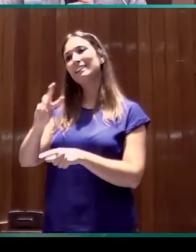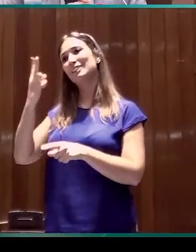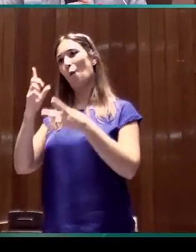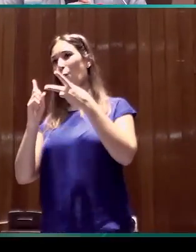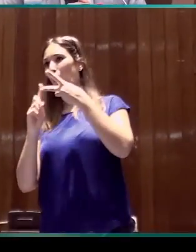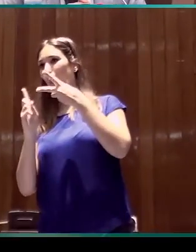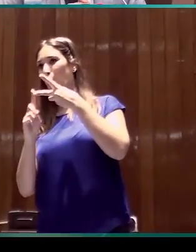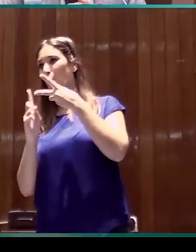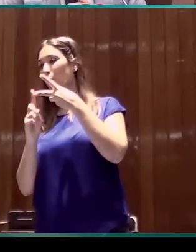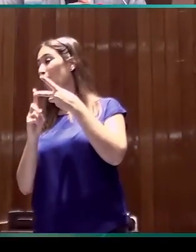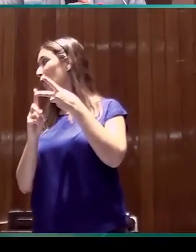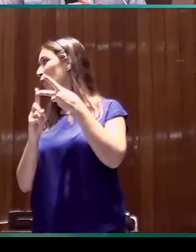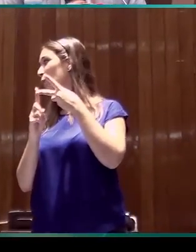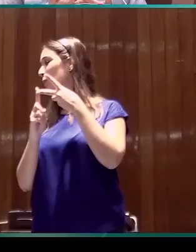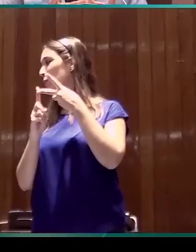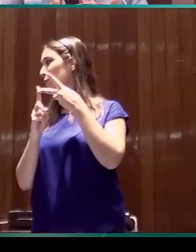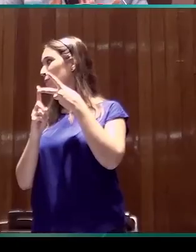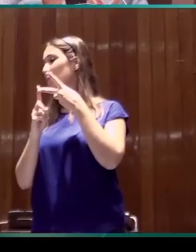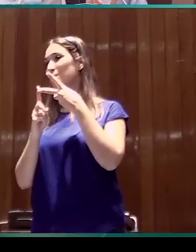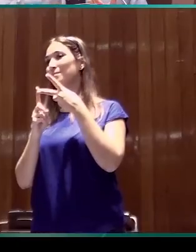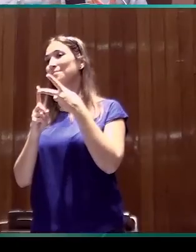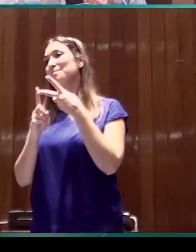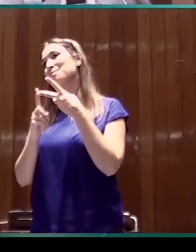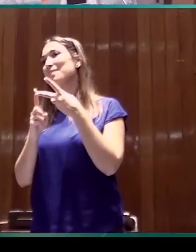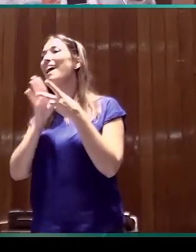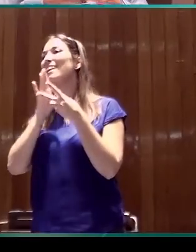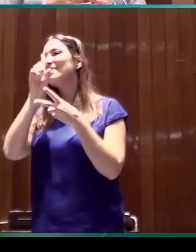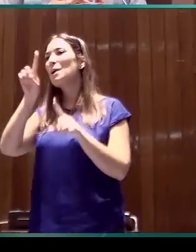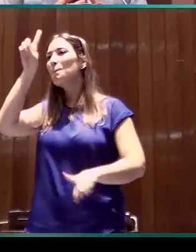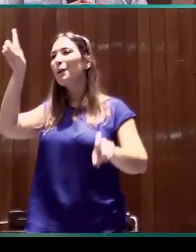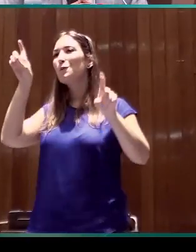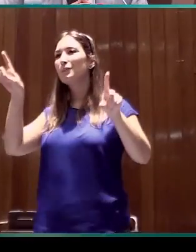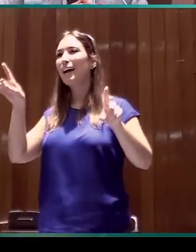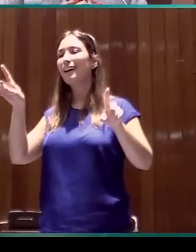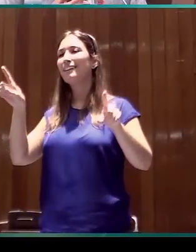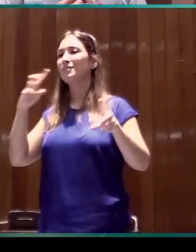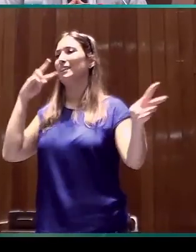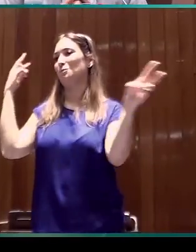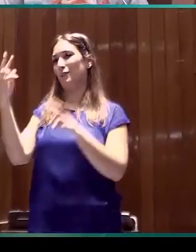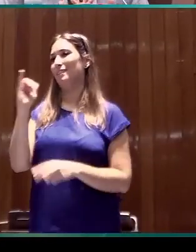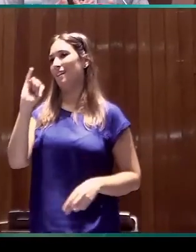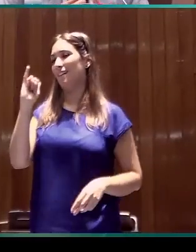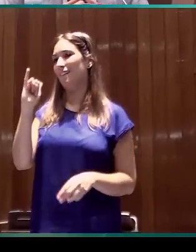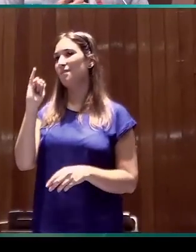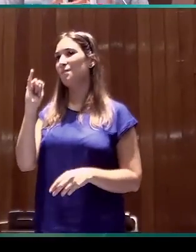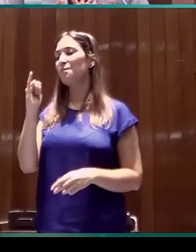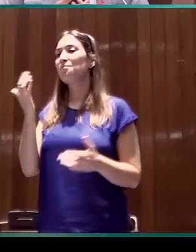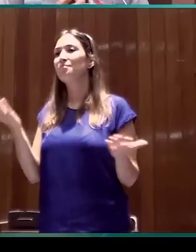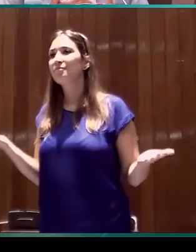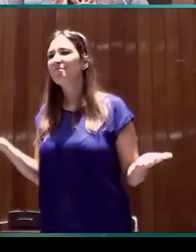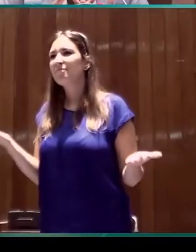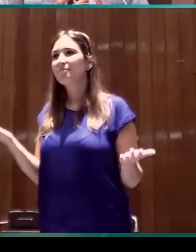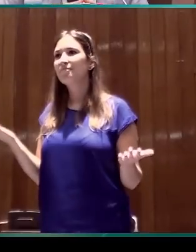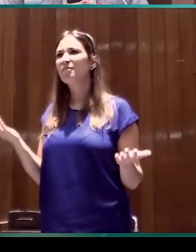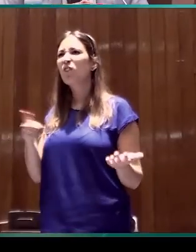de la respuesta a la pregunta inicial que les formulaba, es decir, ¿en qué sentido